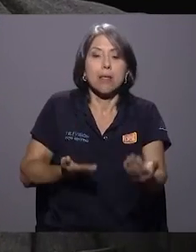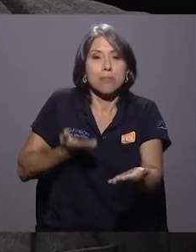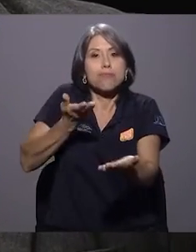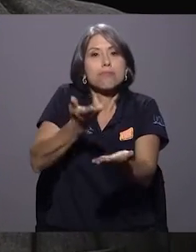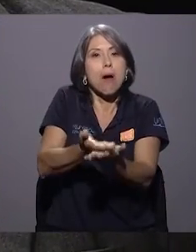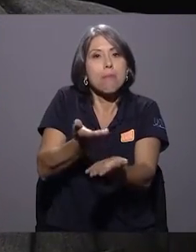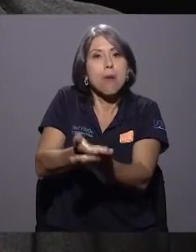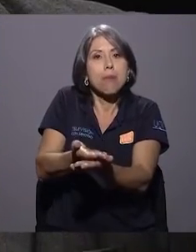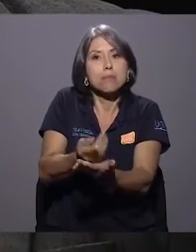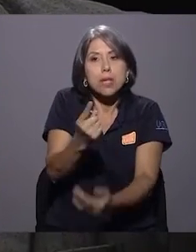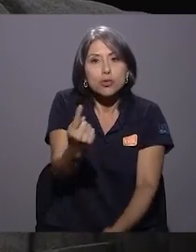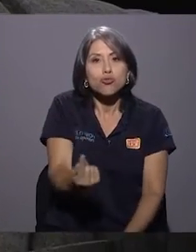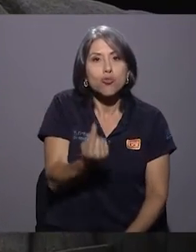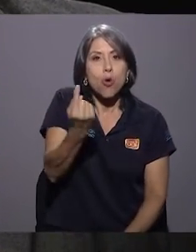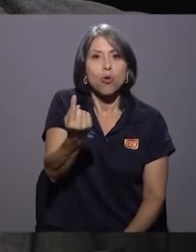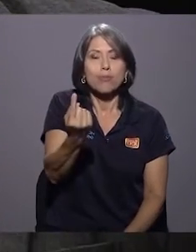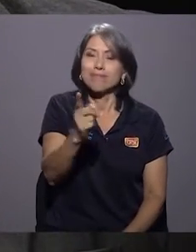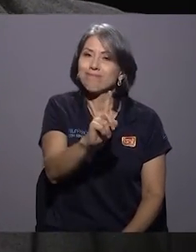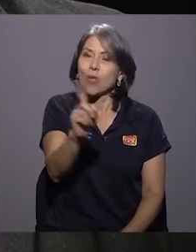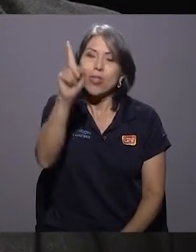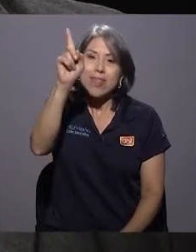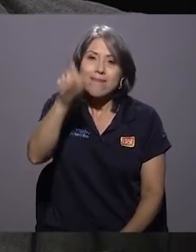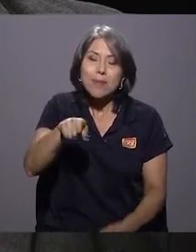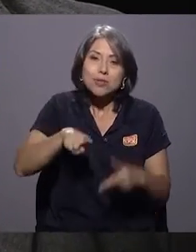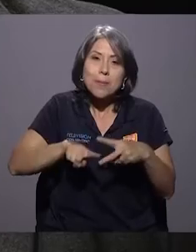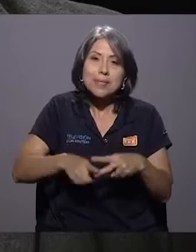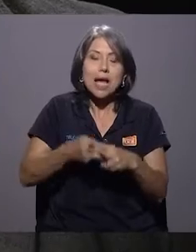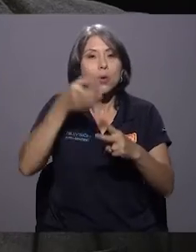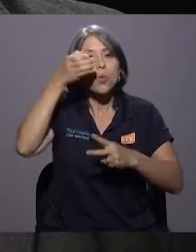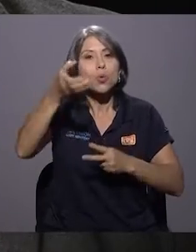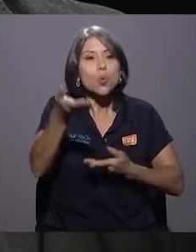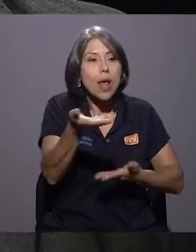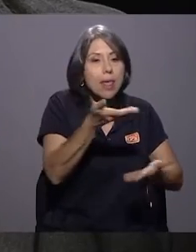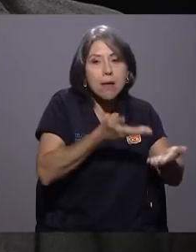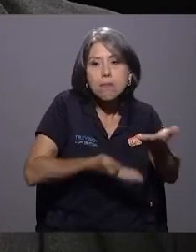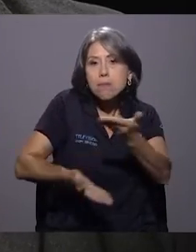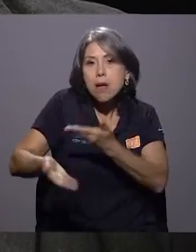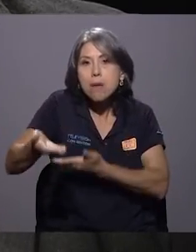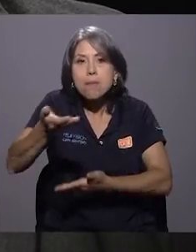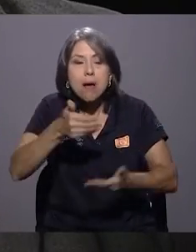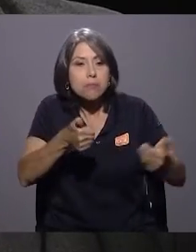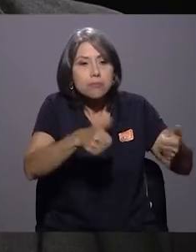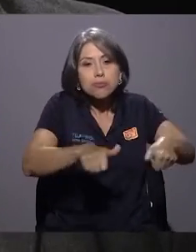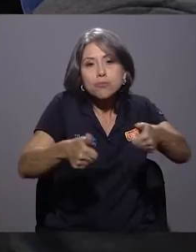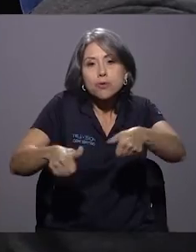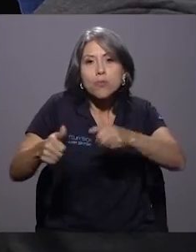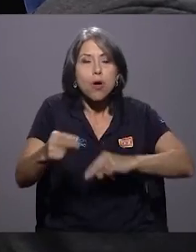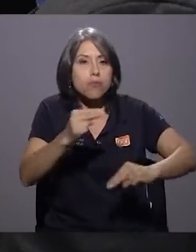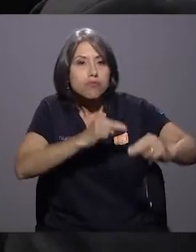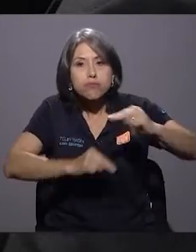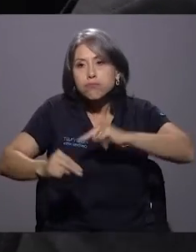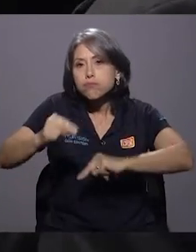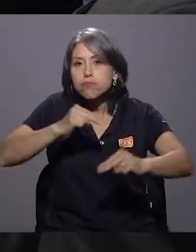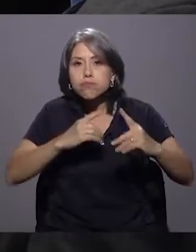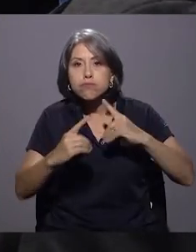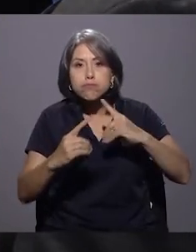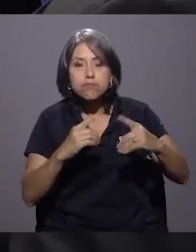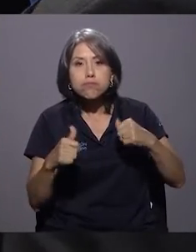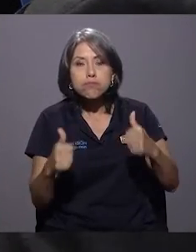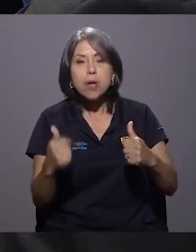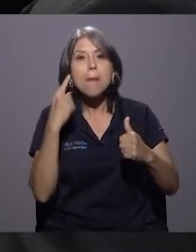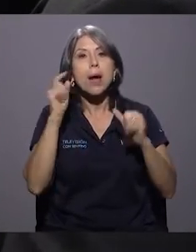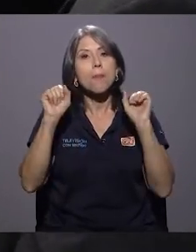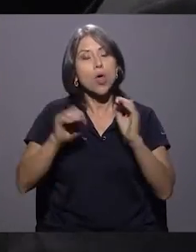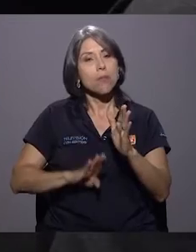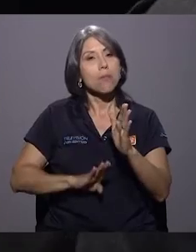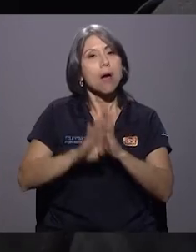una propuesta por sí solo. Tenemos que empezar en una cultura de diálogo, de acuerdos, de coaliciones, para poder sacar adelante el cantón